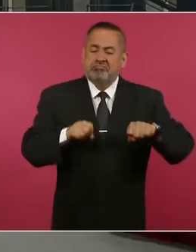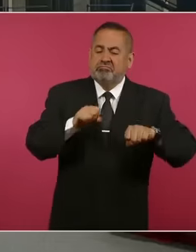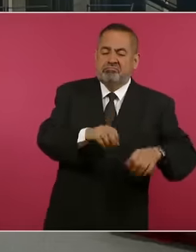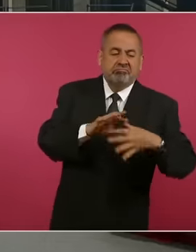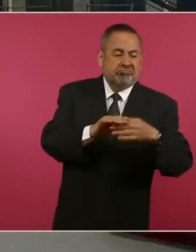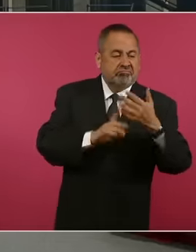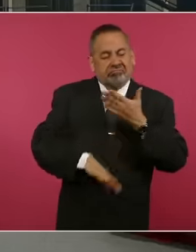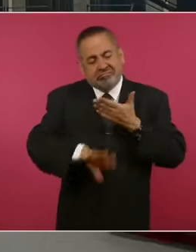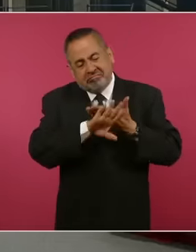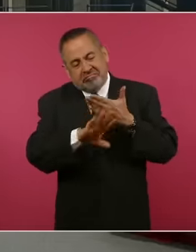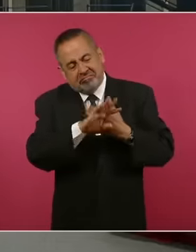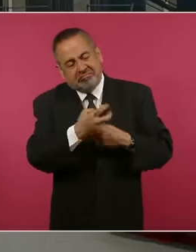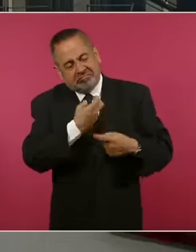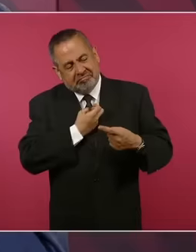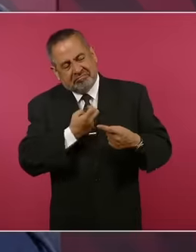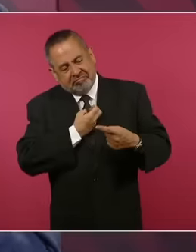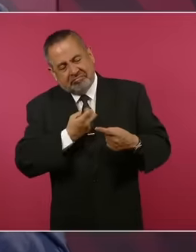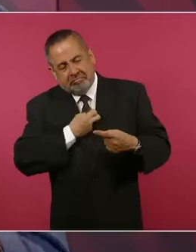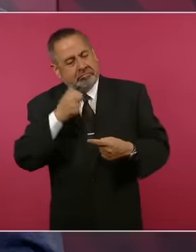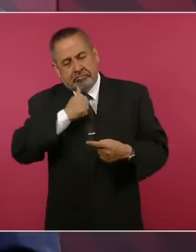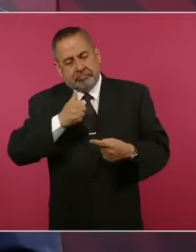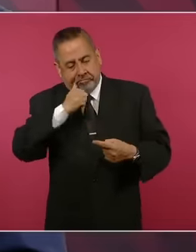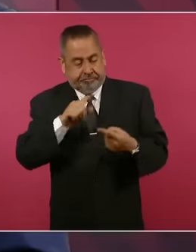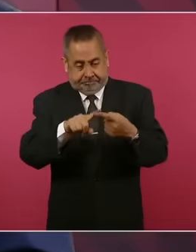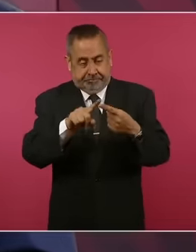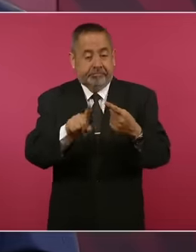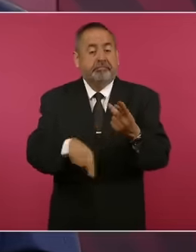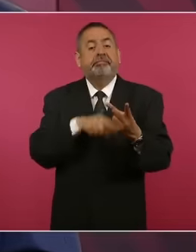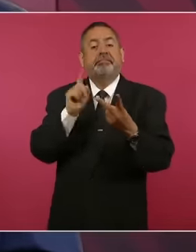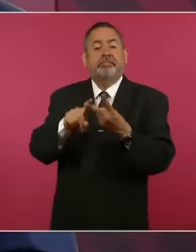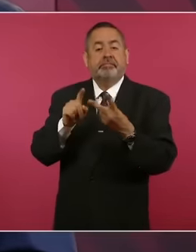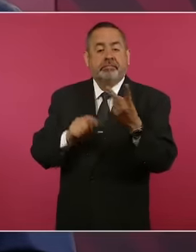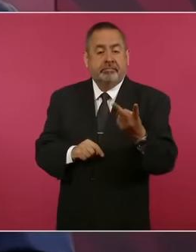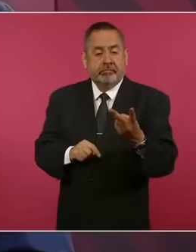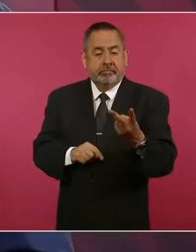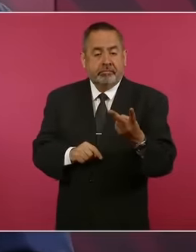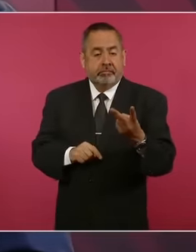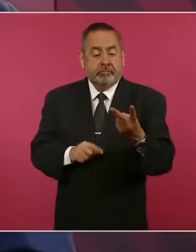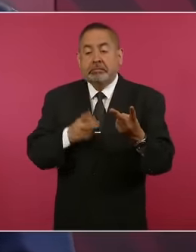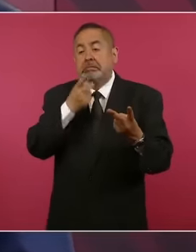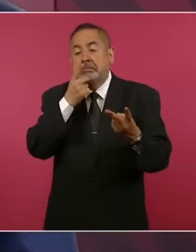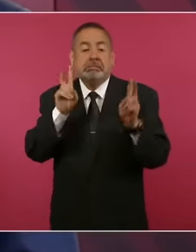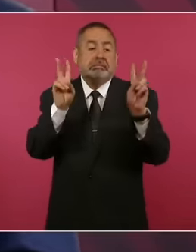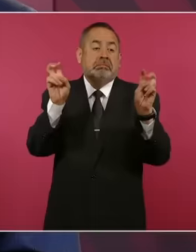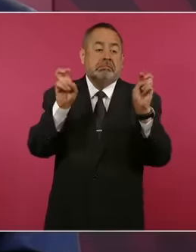Y otro, pseudo plural,